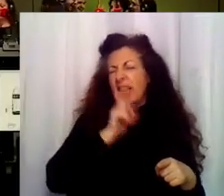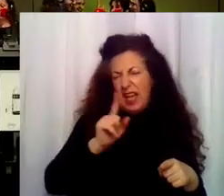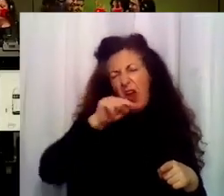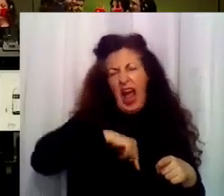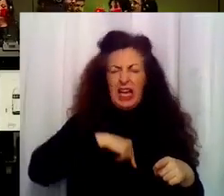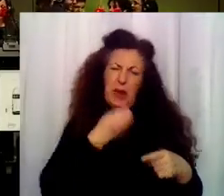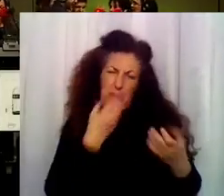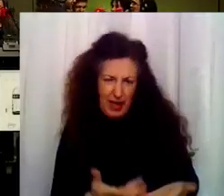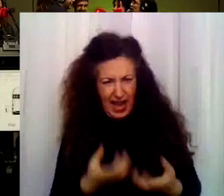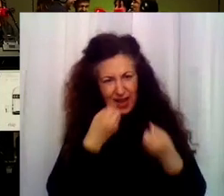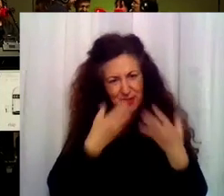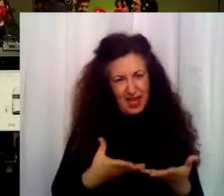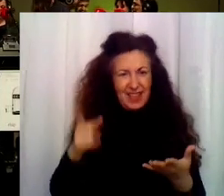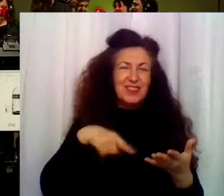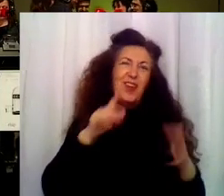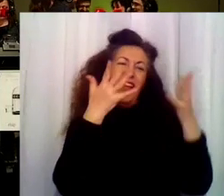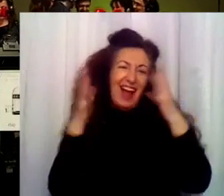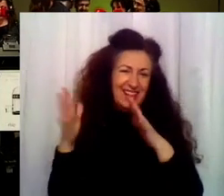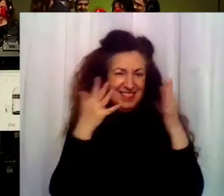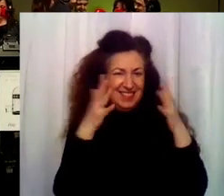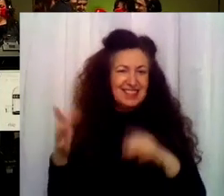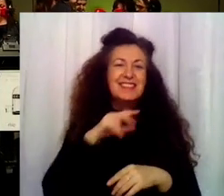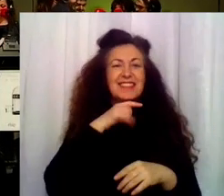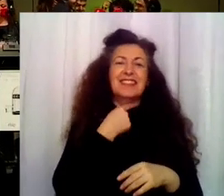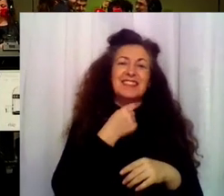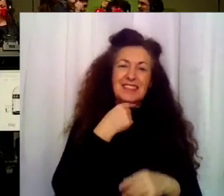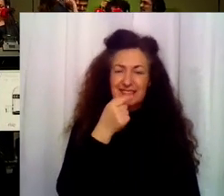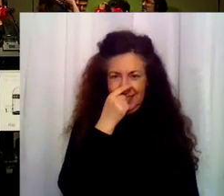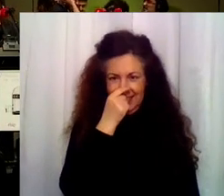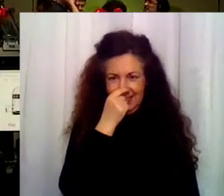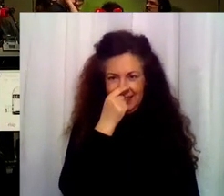¡No, no, no! ¡No, no, no! ¡Que no me abraces! no me me abraces yo nada!